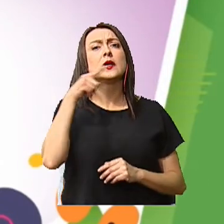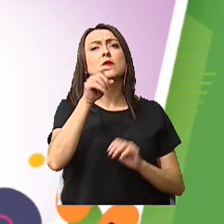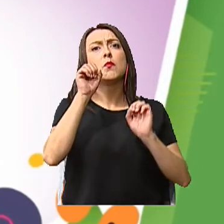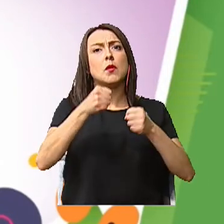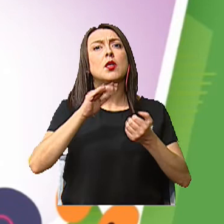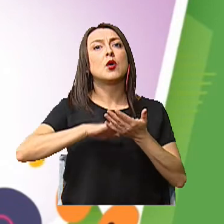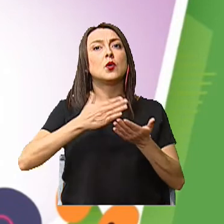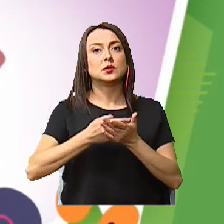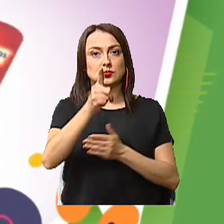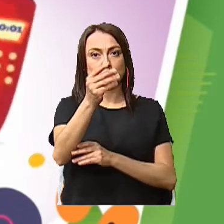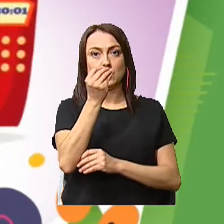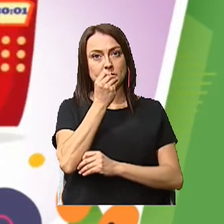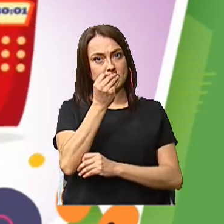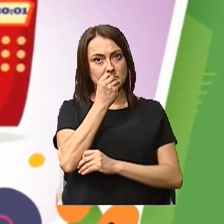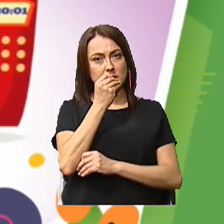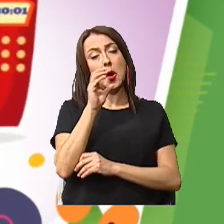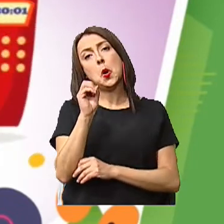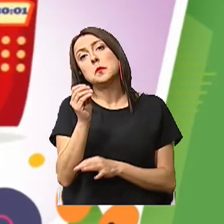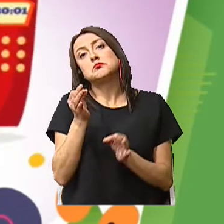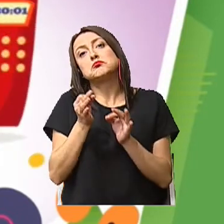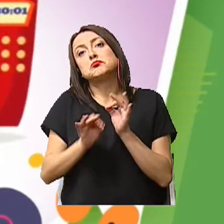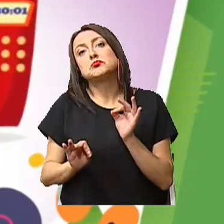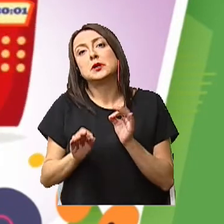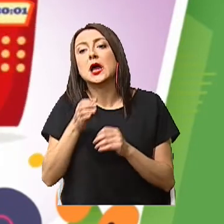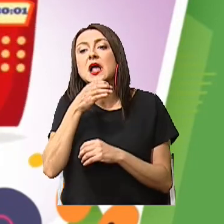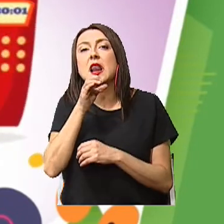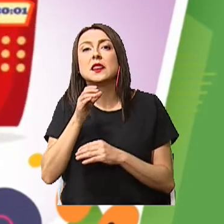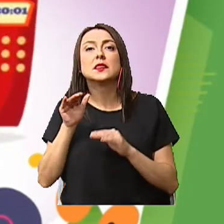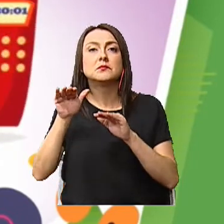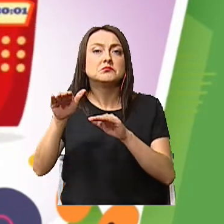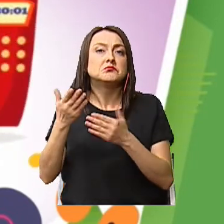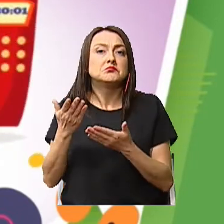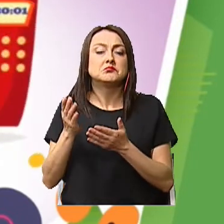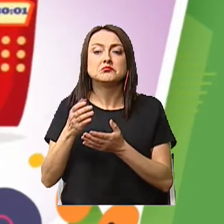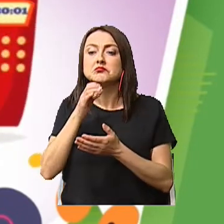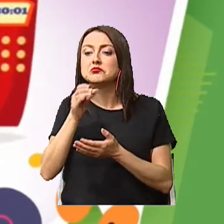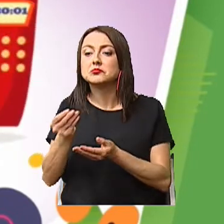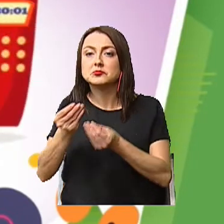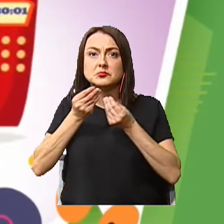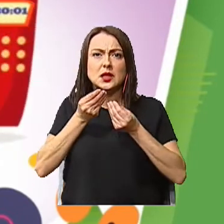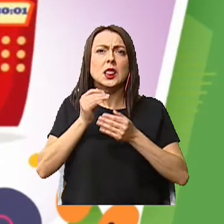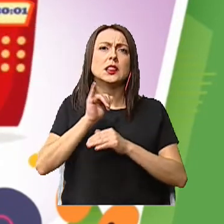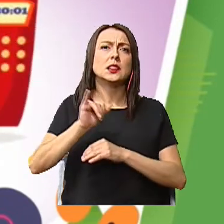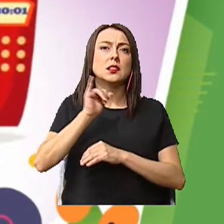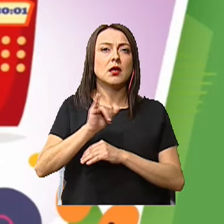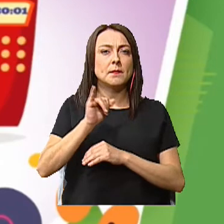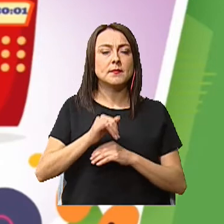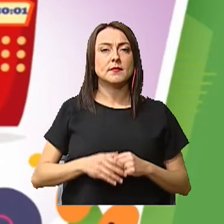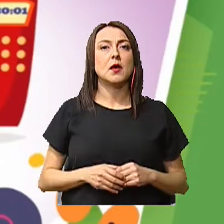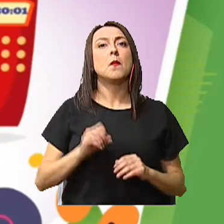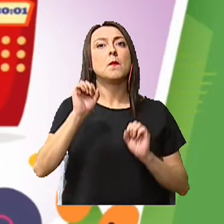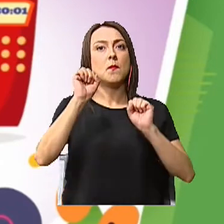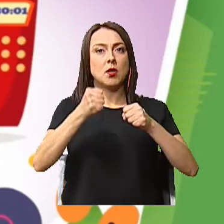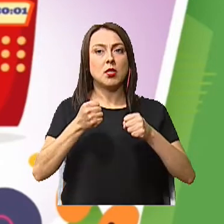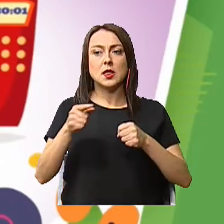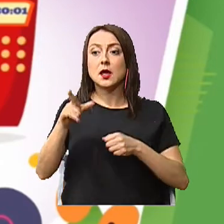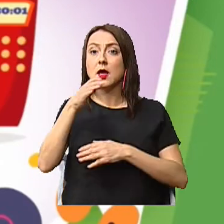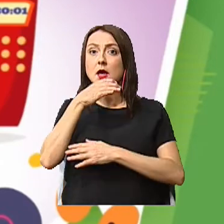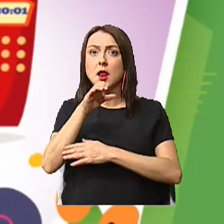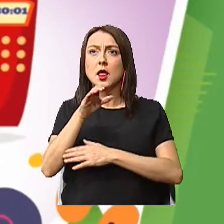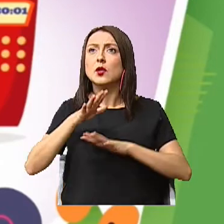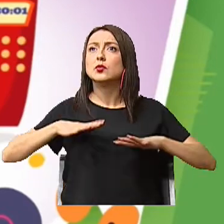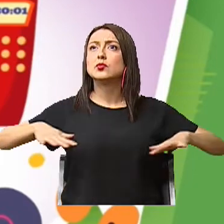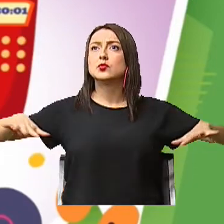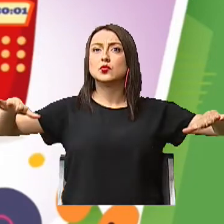cocinar tus alimentos o simplemente calentarlos Y no solo eso, también puedes calentar los lugares